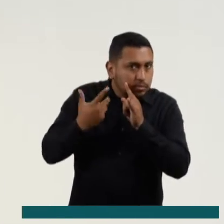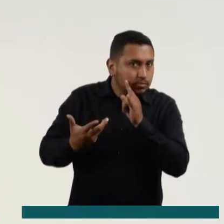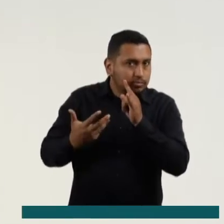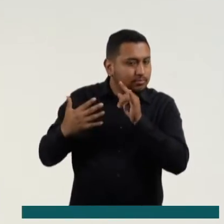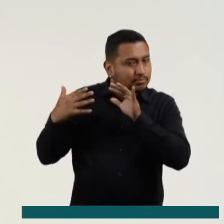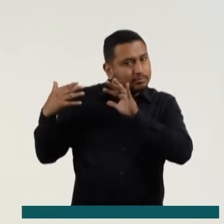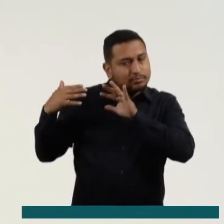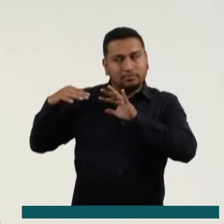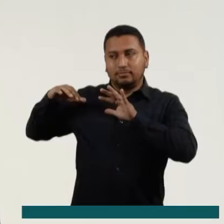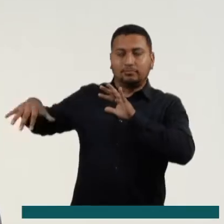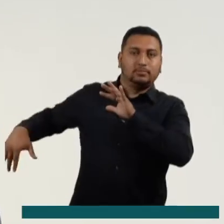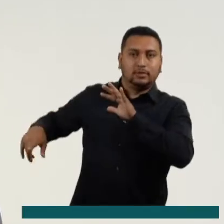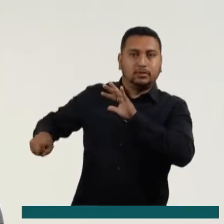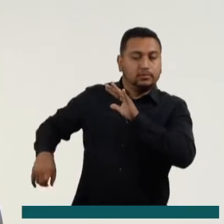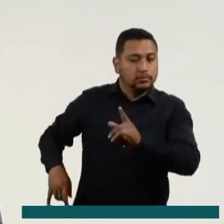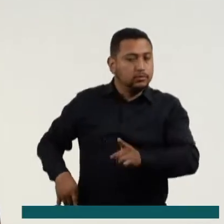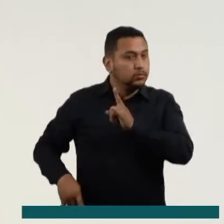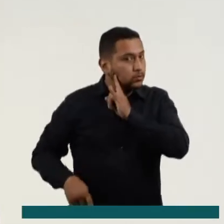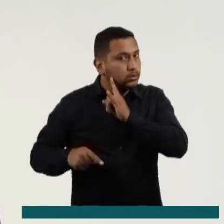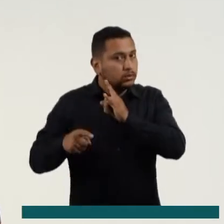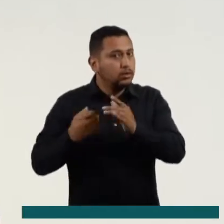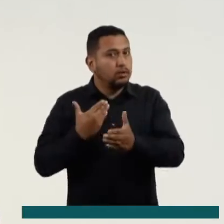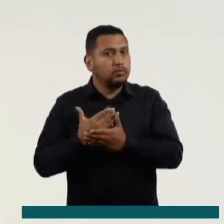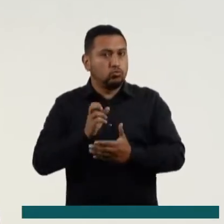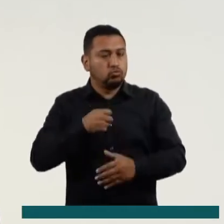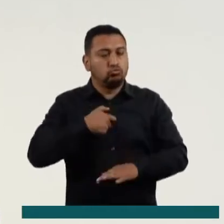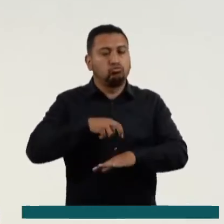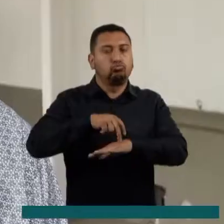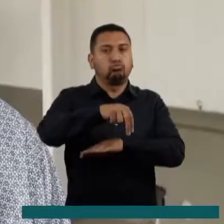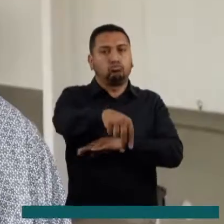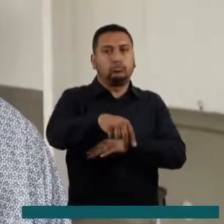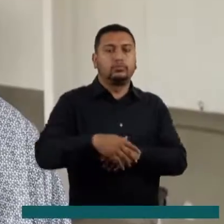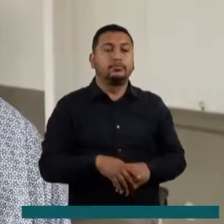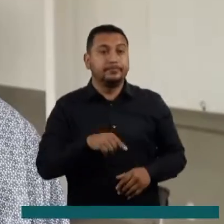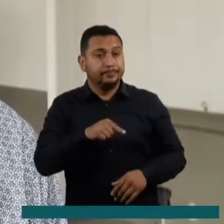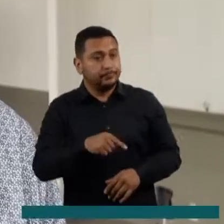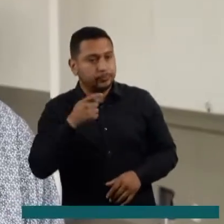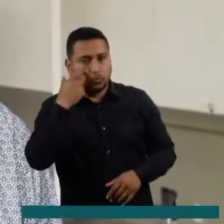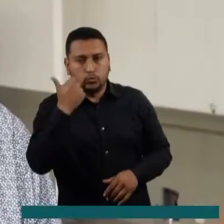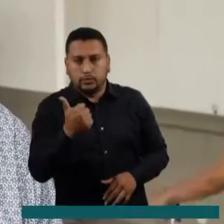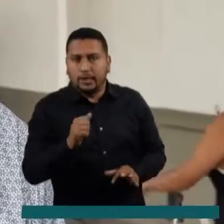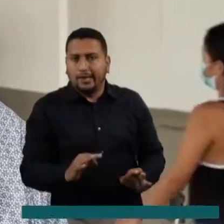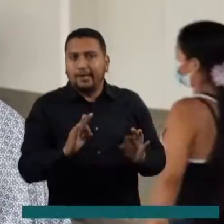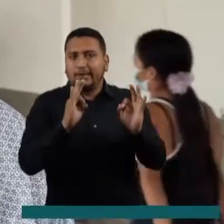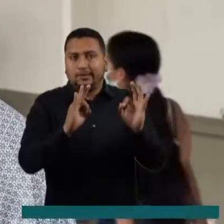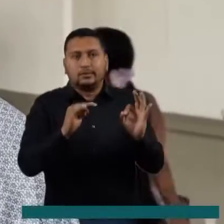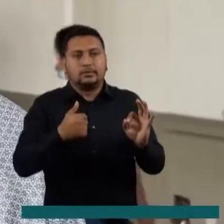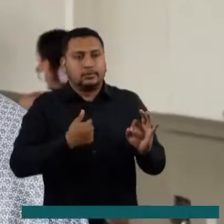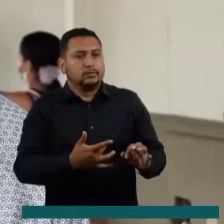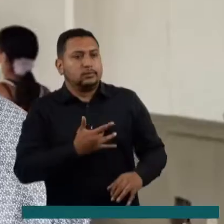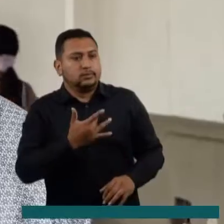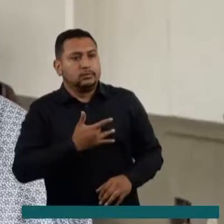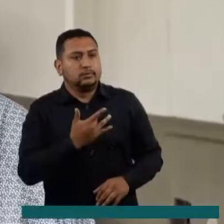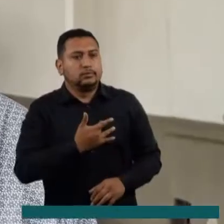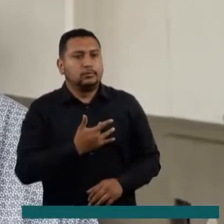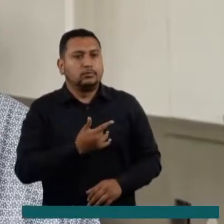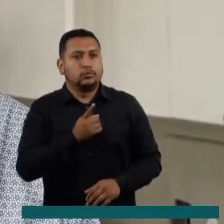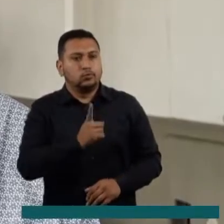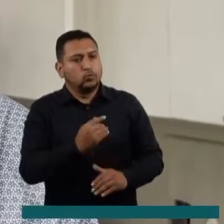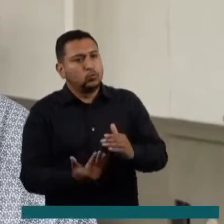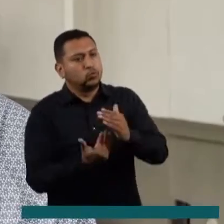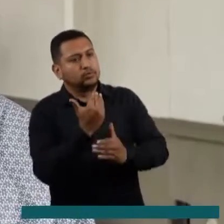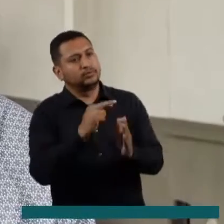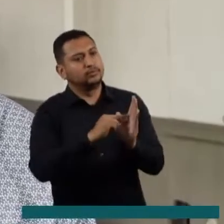semáforo, que la alerta en qué momento puede cruzar la intersección. Me parece muy bien excelente que se estén